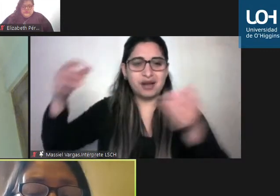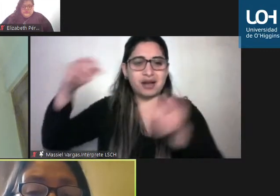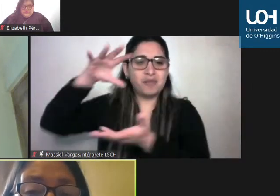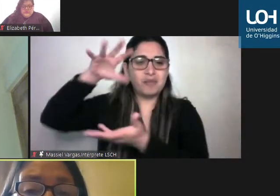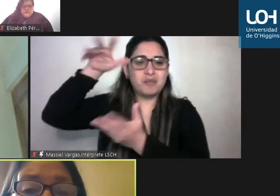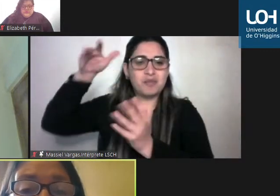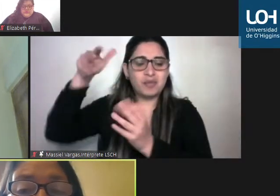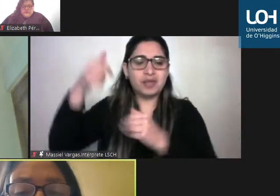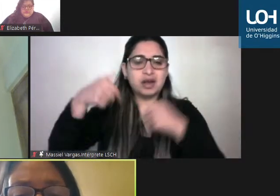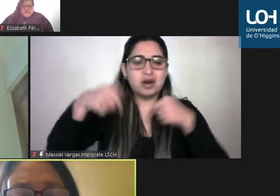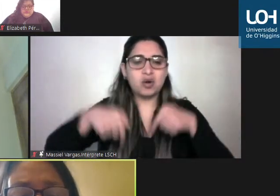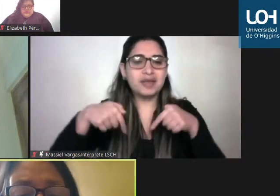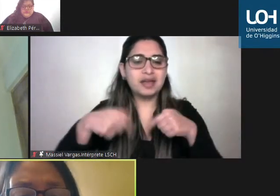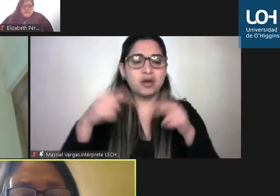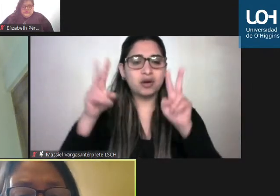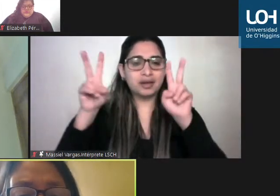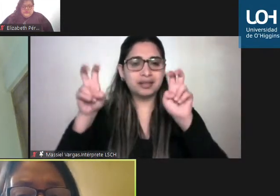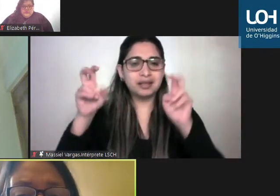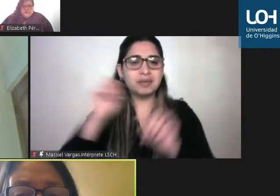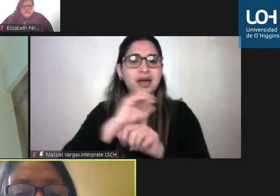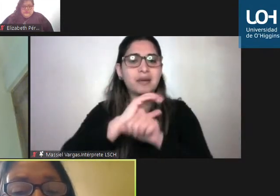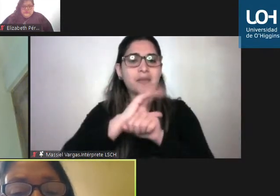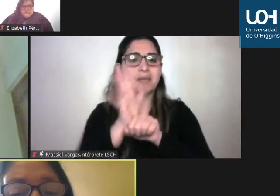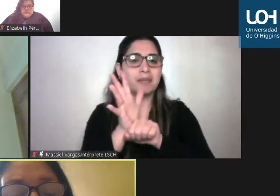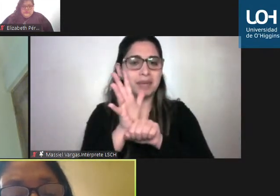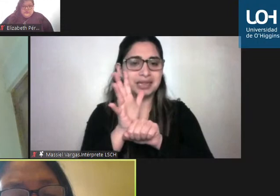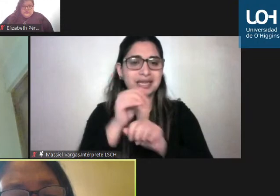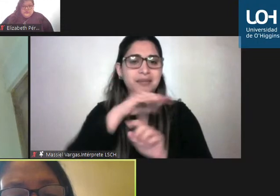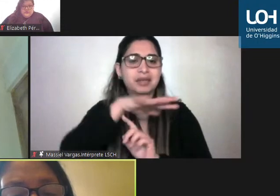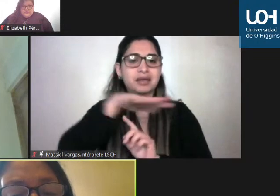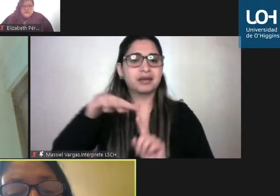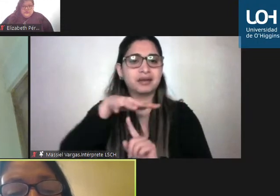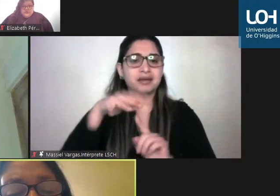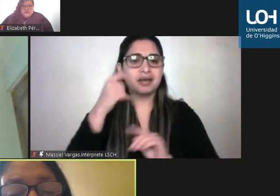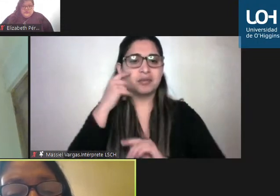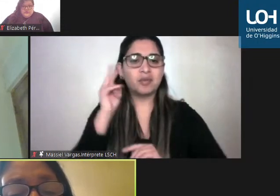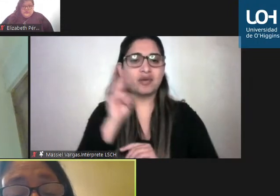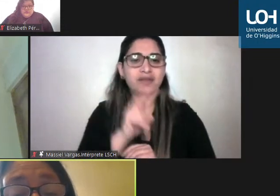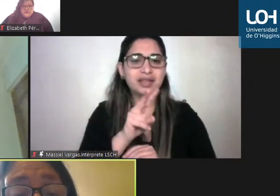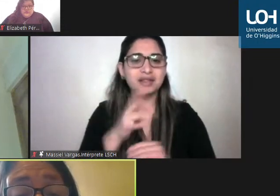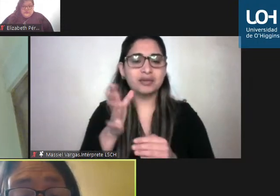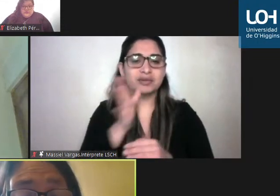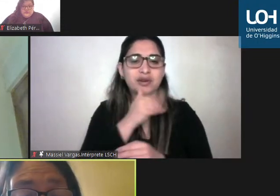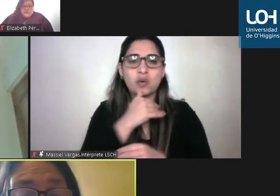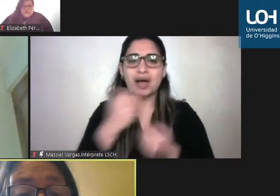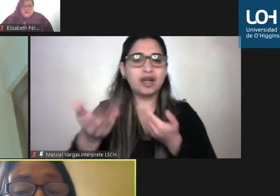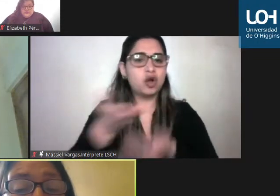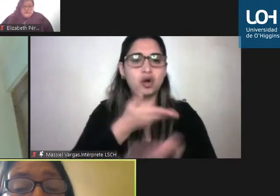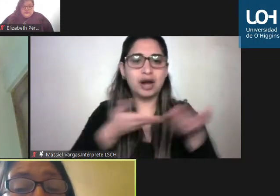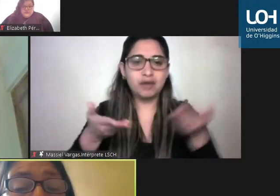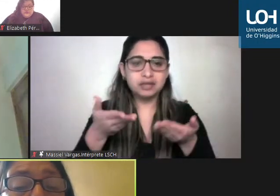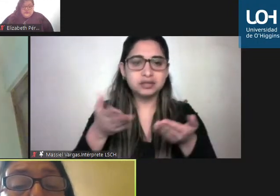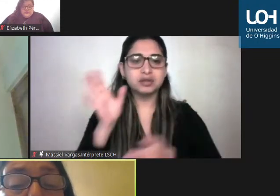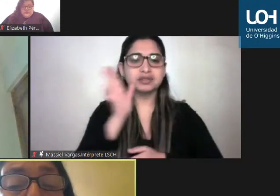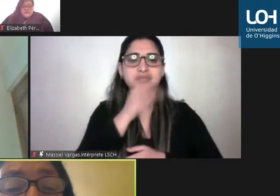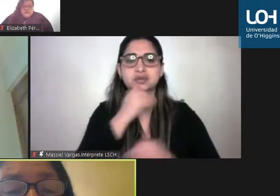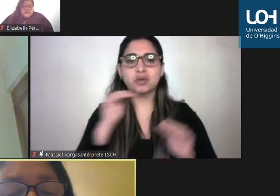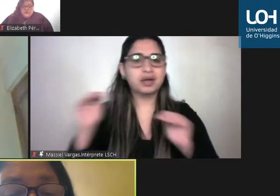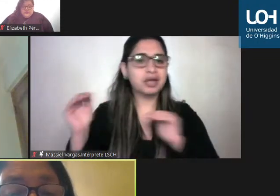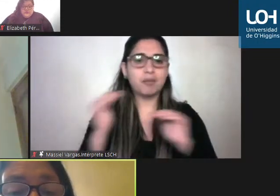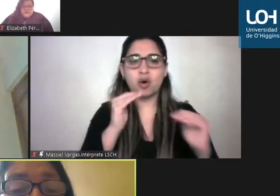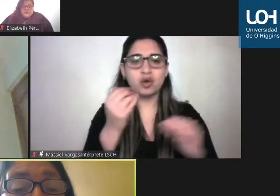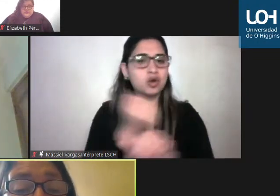este tema de la pandemia hemos visto que si no colaboramos si no cooperamos entre todos y todas no podemos